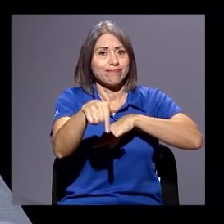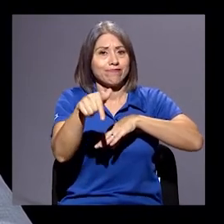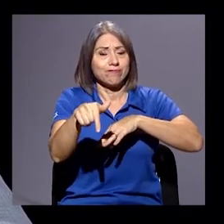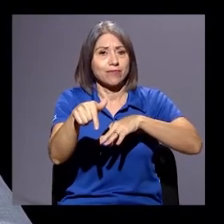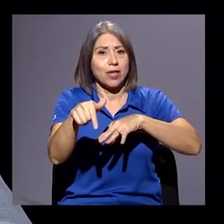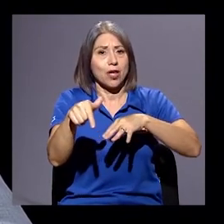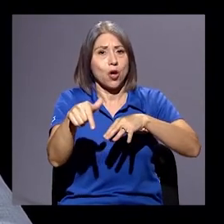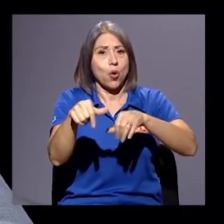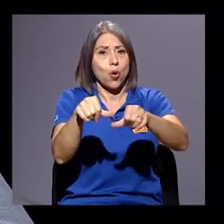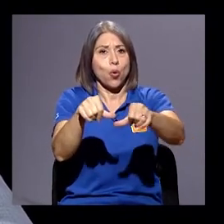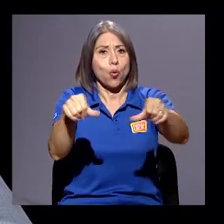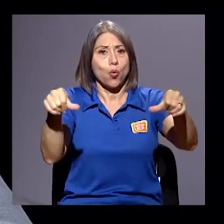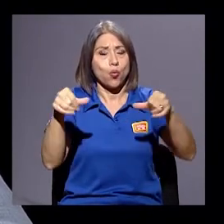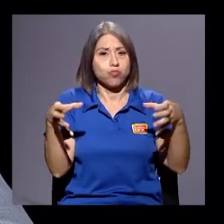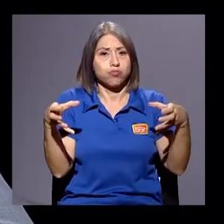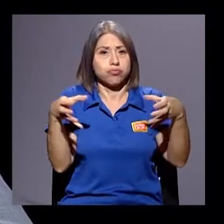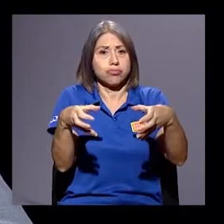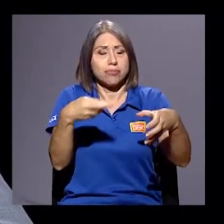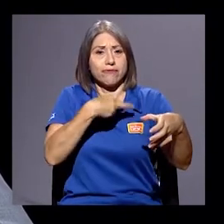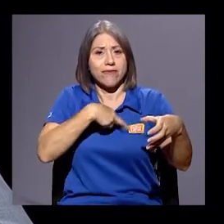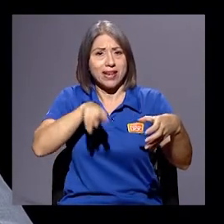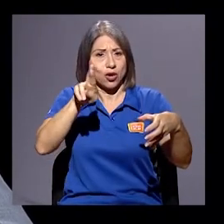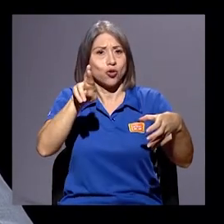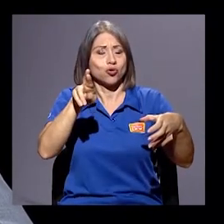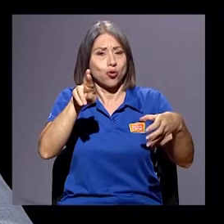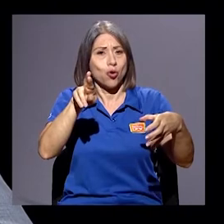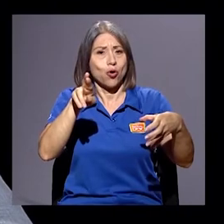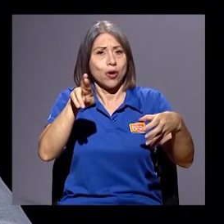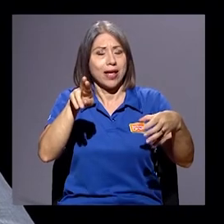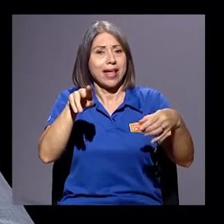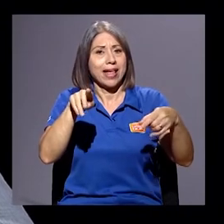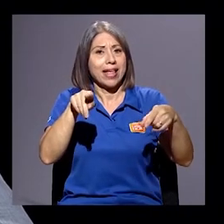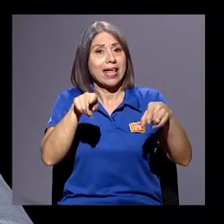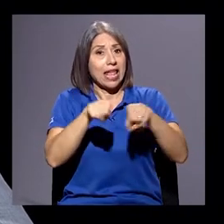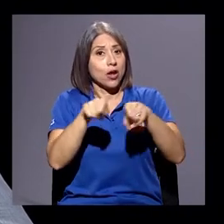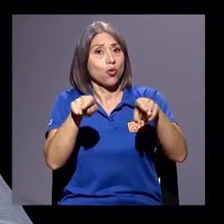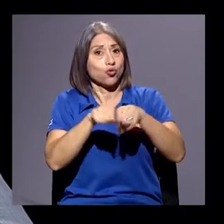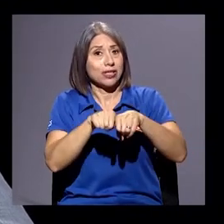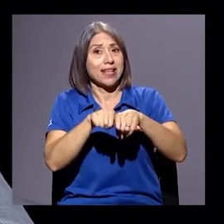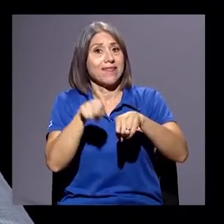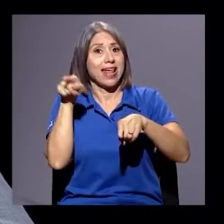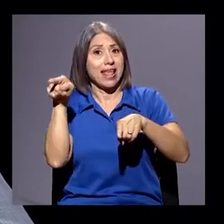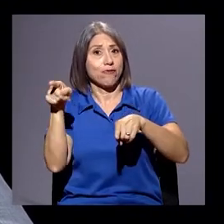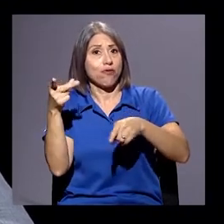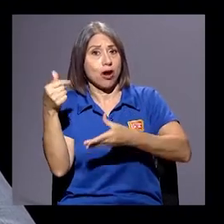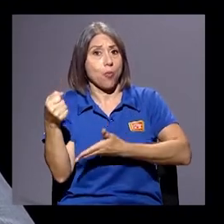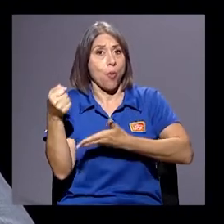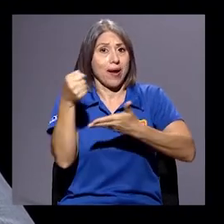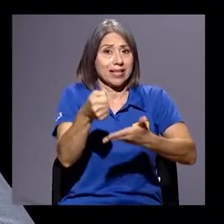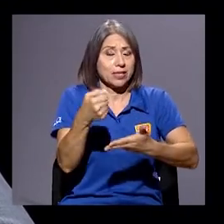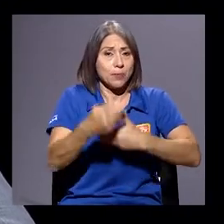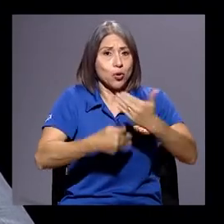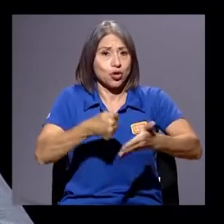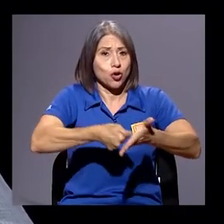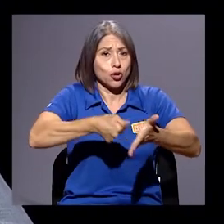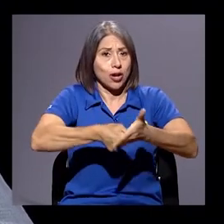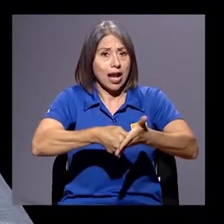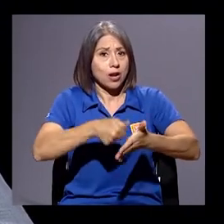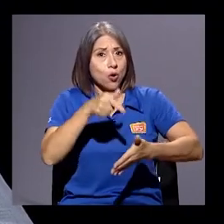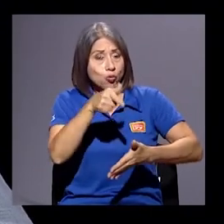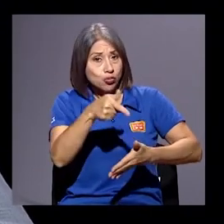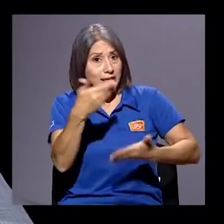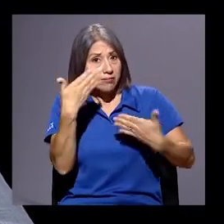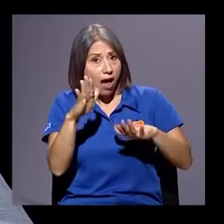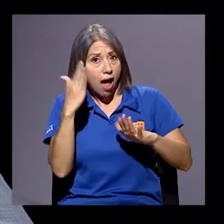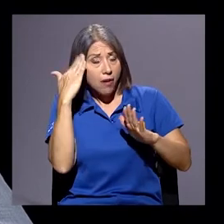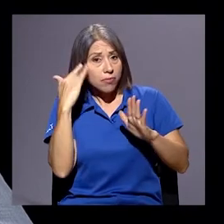religioso, que inclusive patrocinaba el pasado proceso electoral. No sé si lo ha podido identificar claramente o por